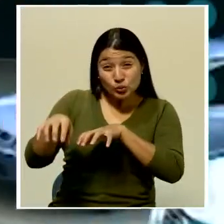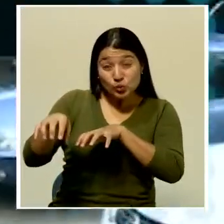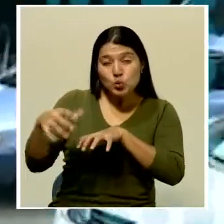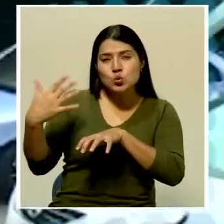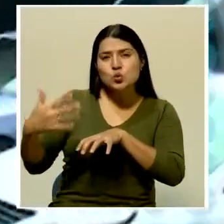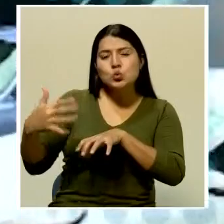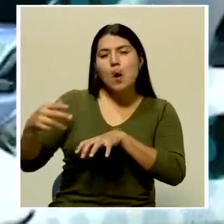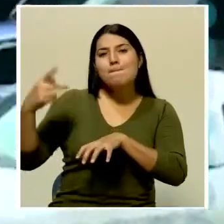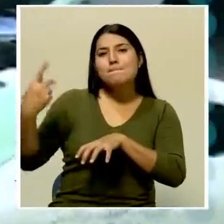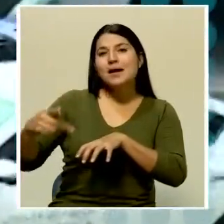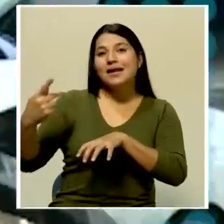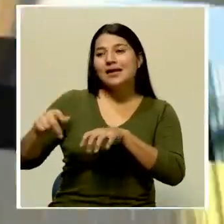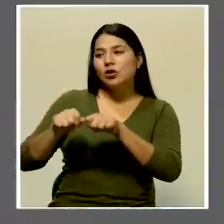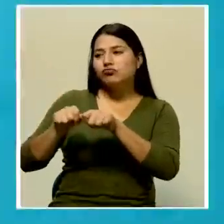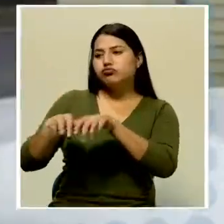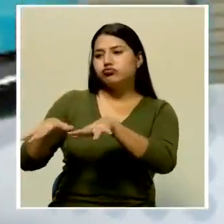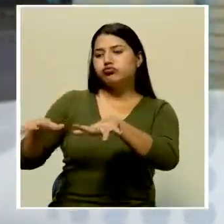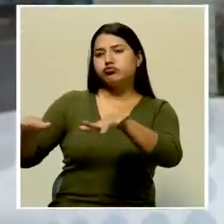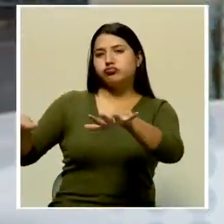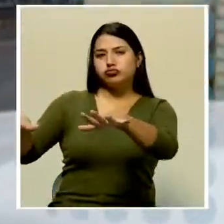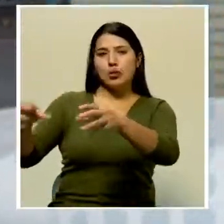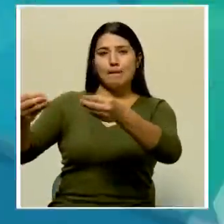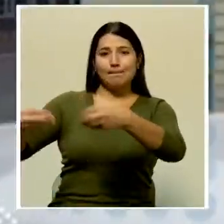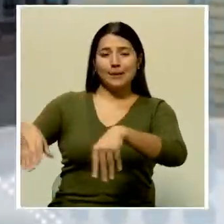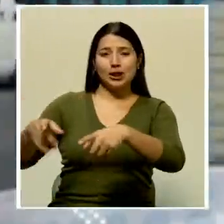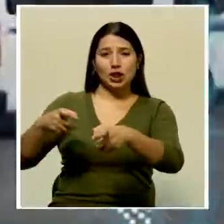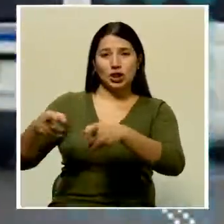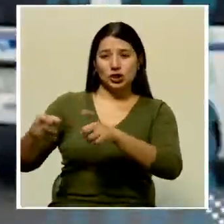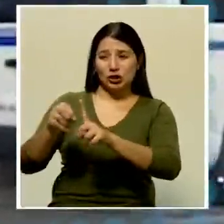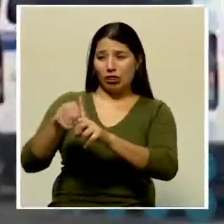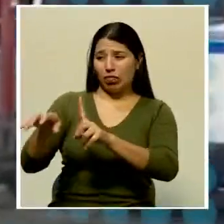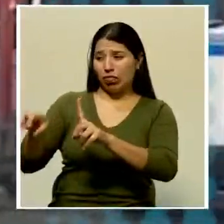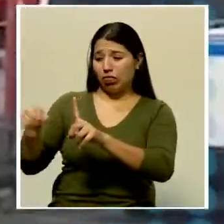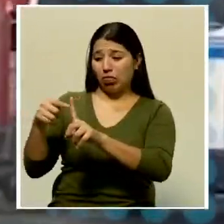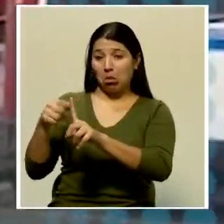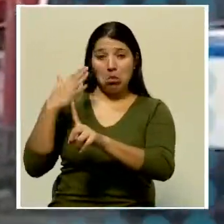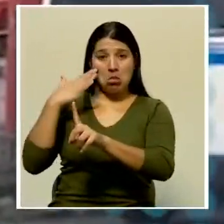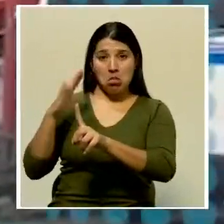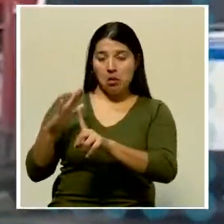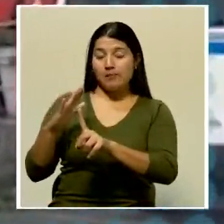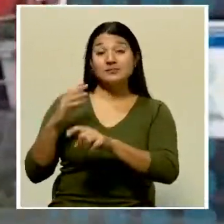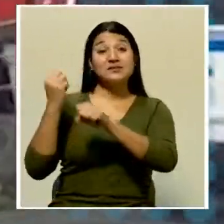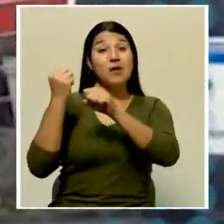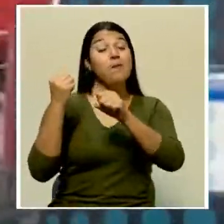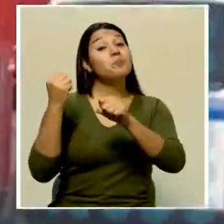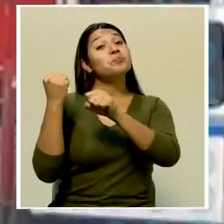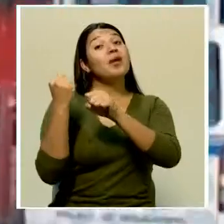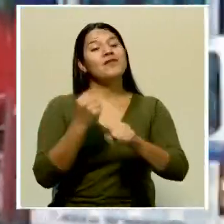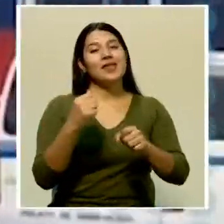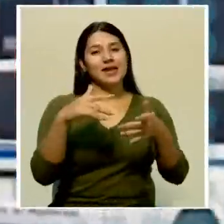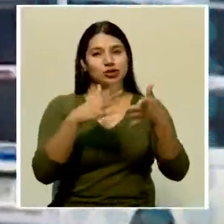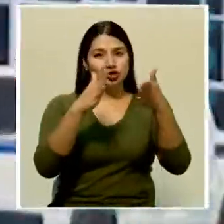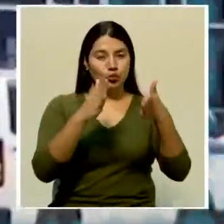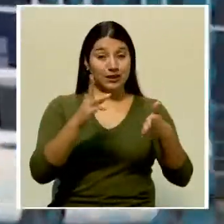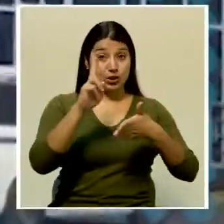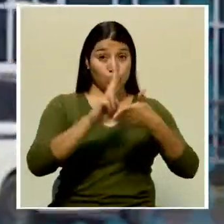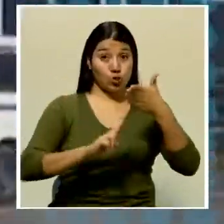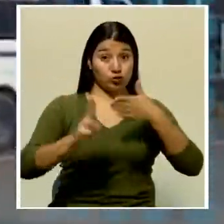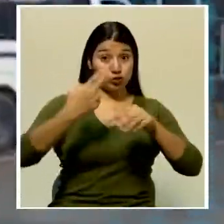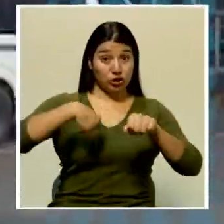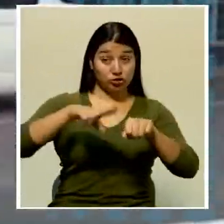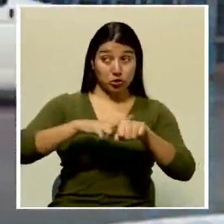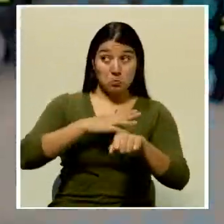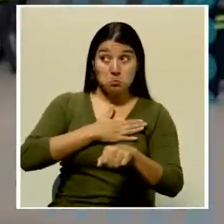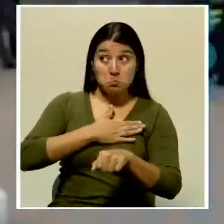evidenciar transmisión comunitaria. La Federación de Estudiantes de la Universidad Nacional puso a disposición de la Comisión